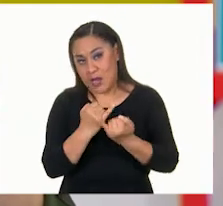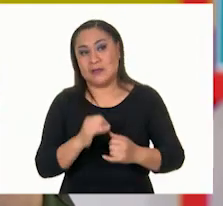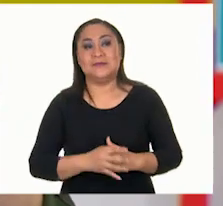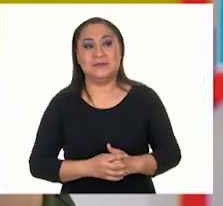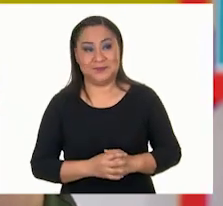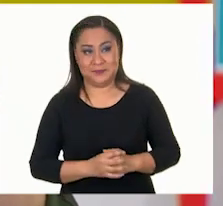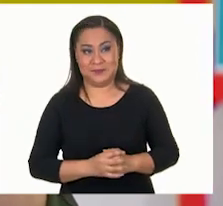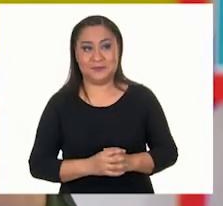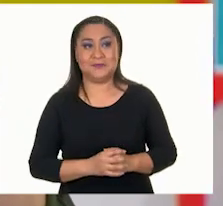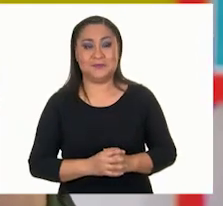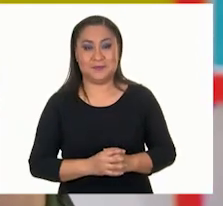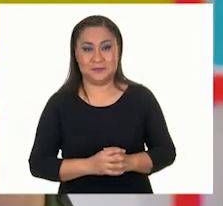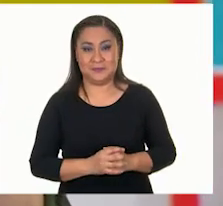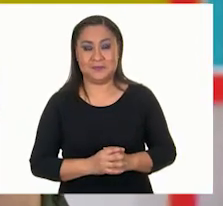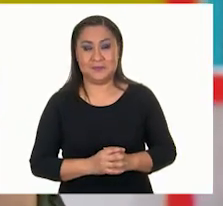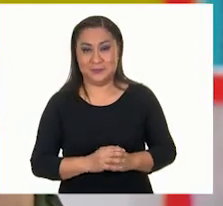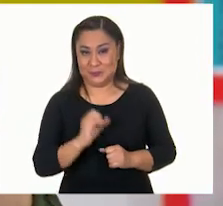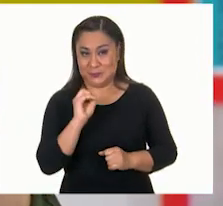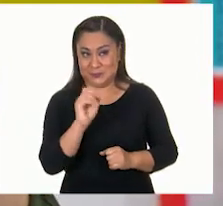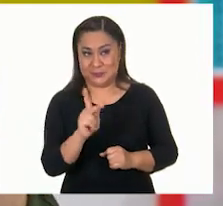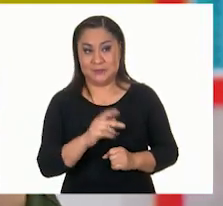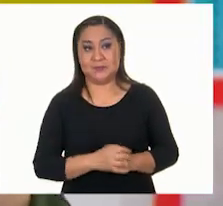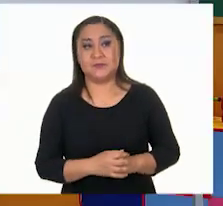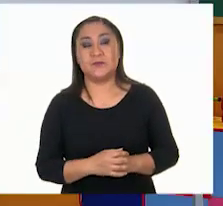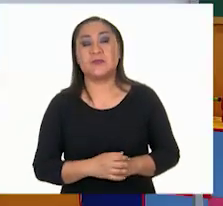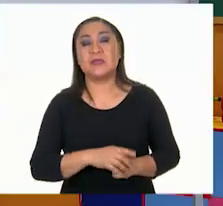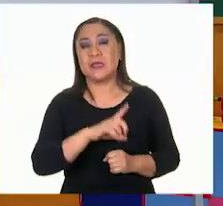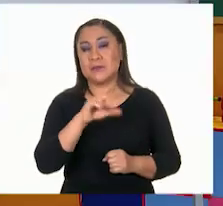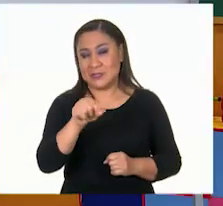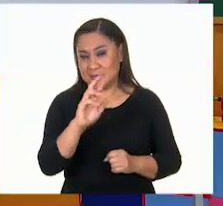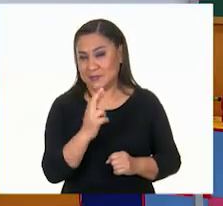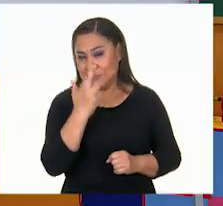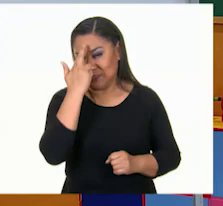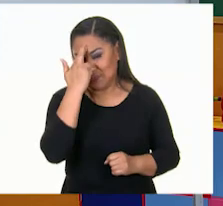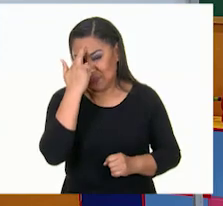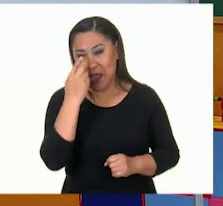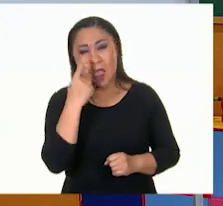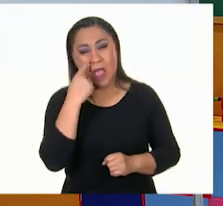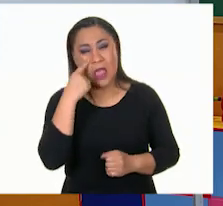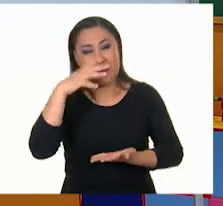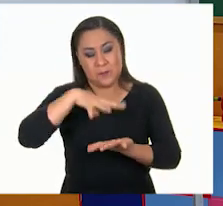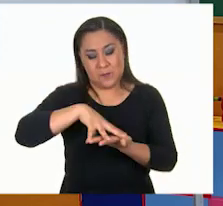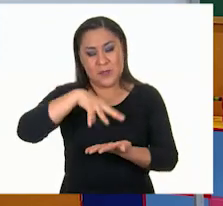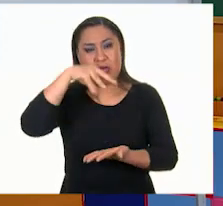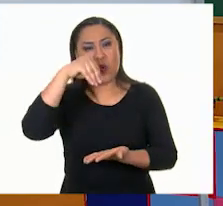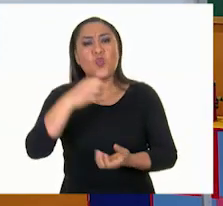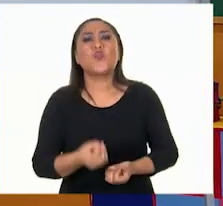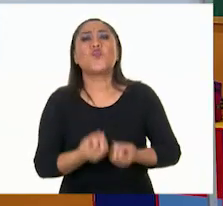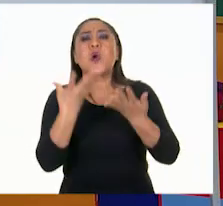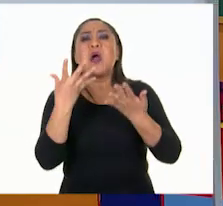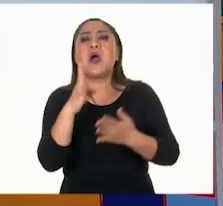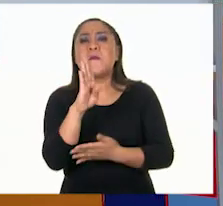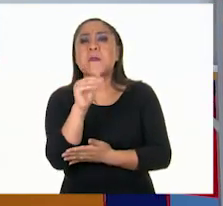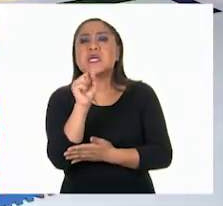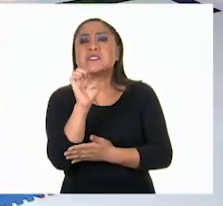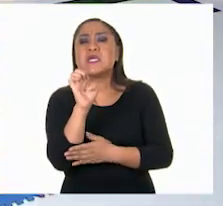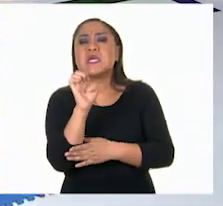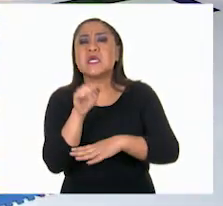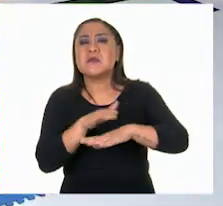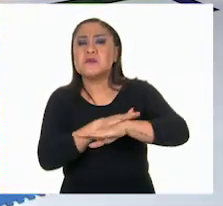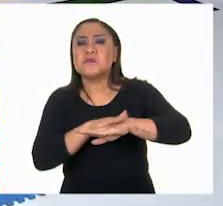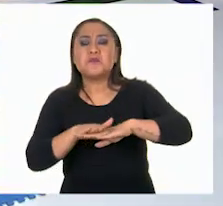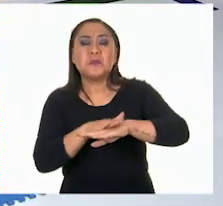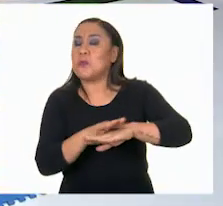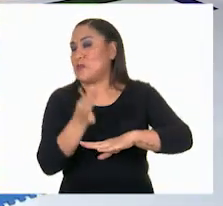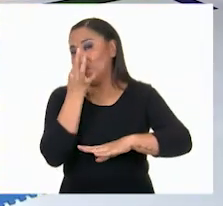Cuadrangular. Pirámide cuadrangular. Ok. Y quedamos que todas las pirámides, ¿cuántas bases tienen? Una sola base. Únicamente una